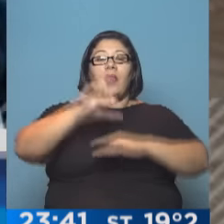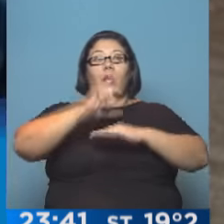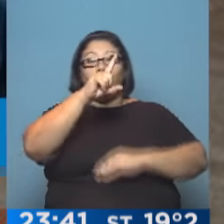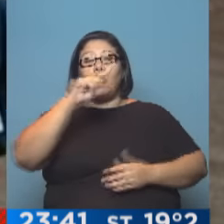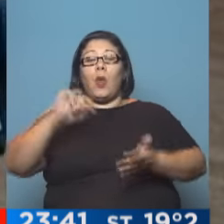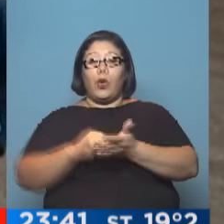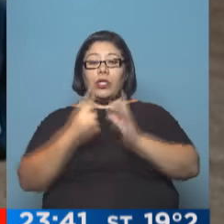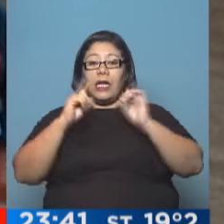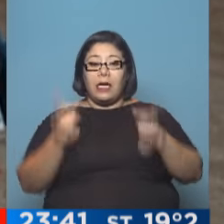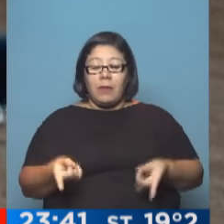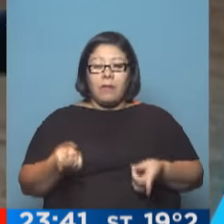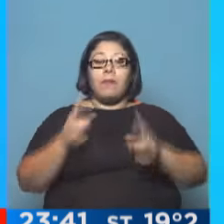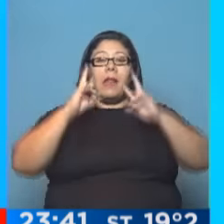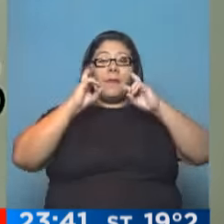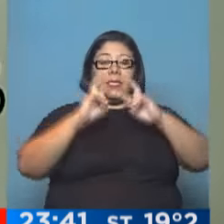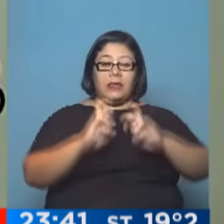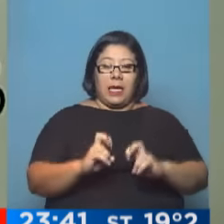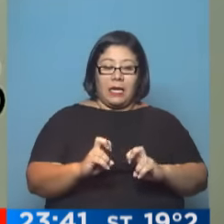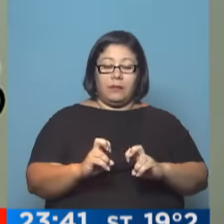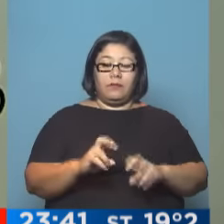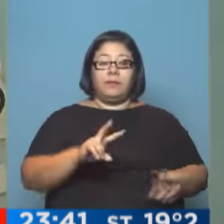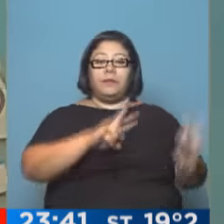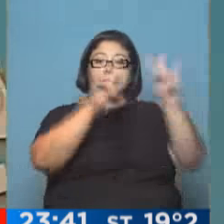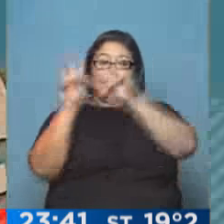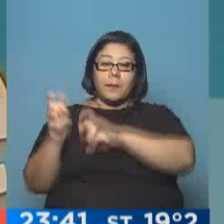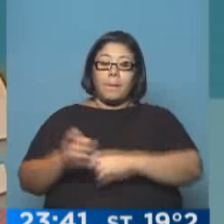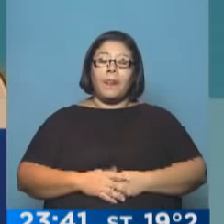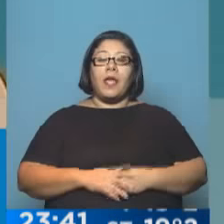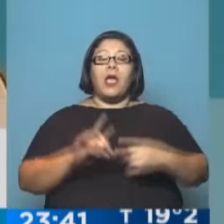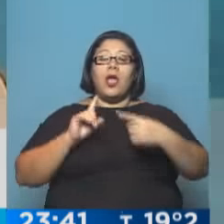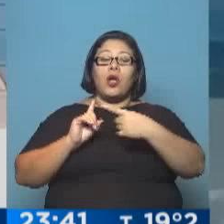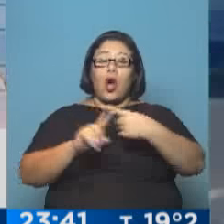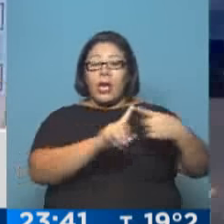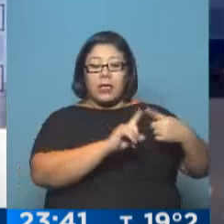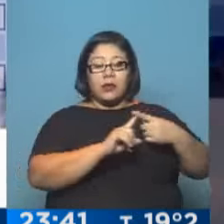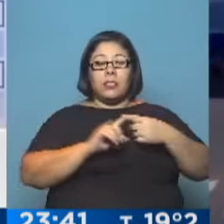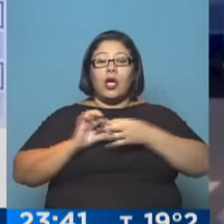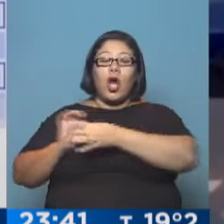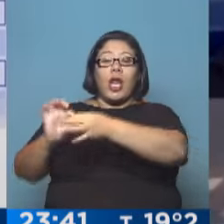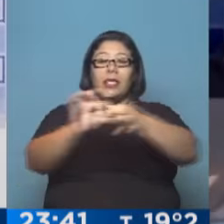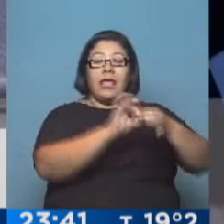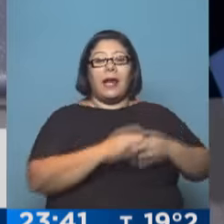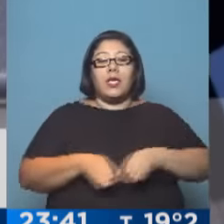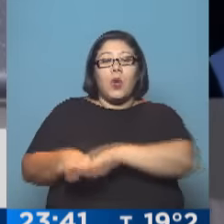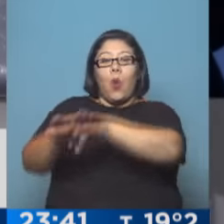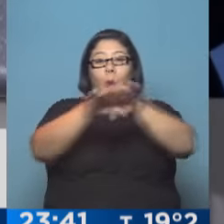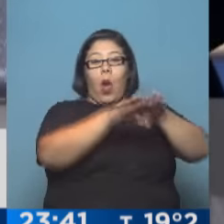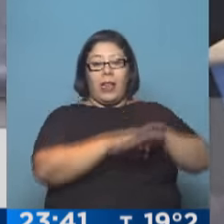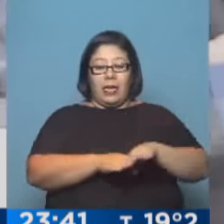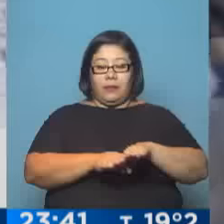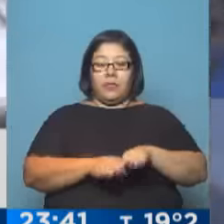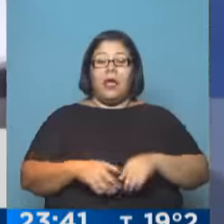para realizar los peritajes. Conectar Igualdad. Las autoridades a cargo del programa y delegados